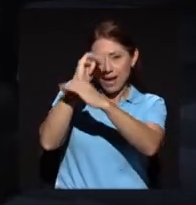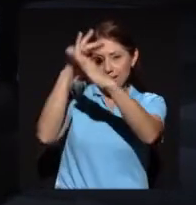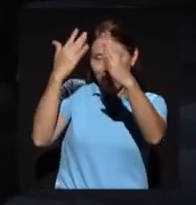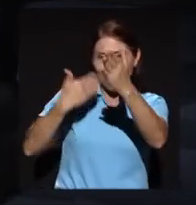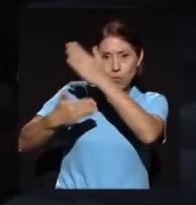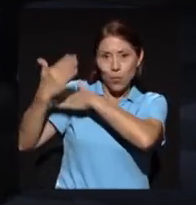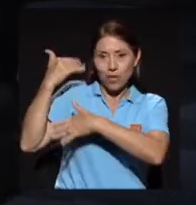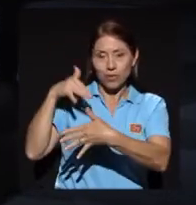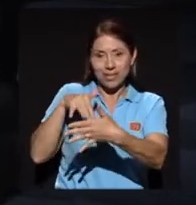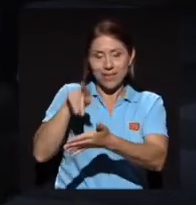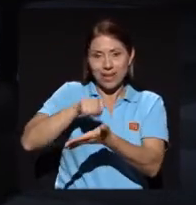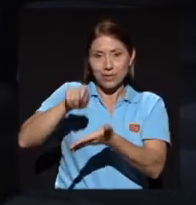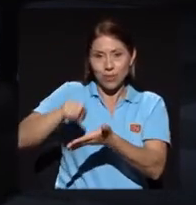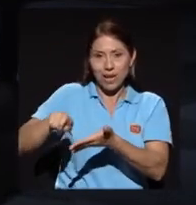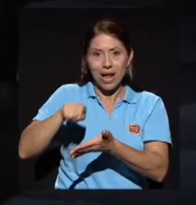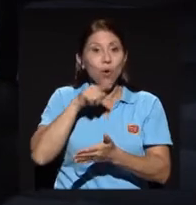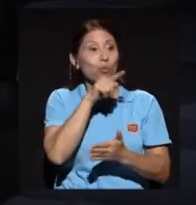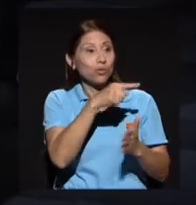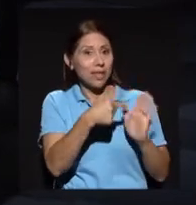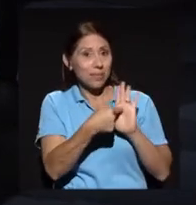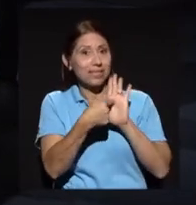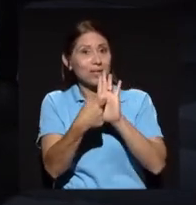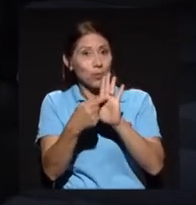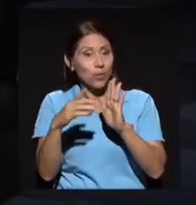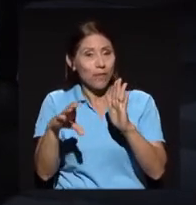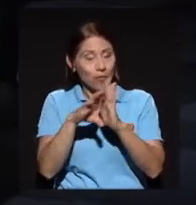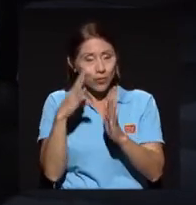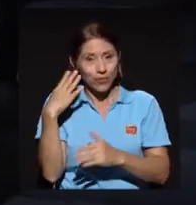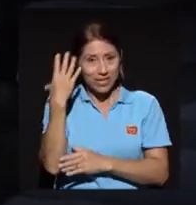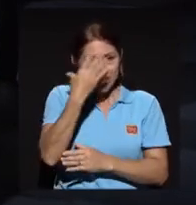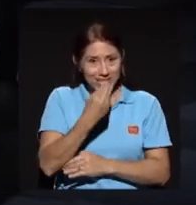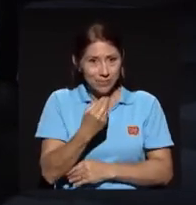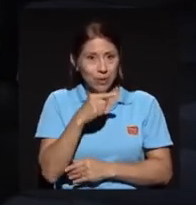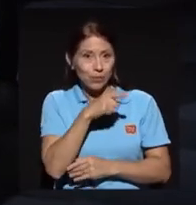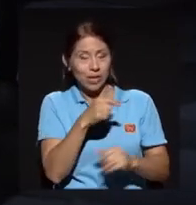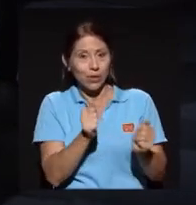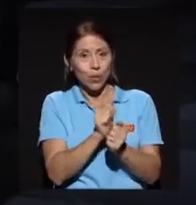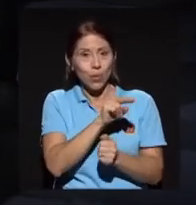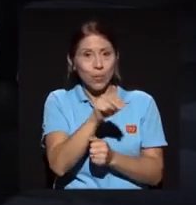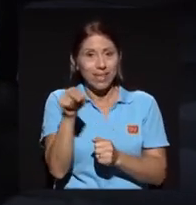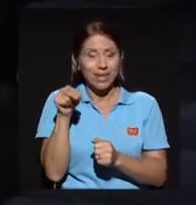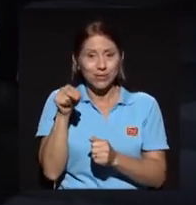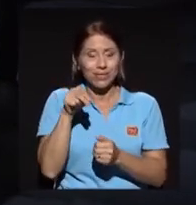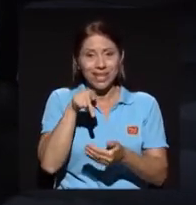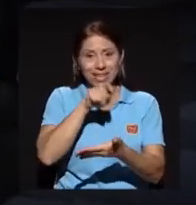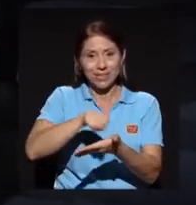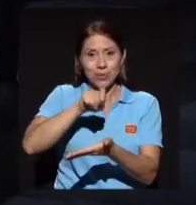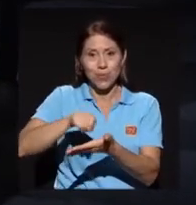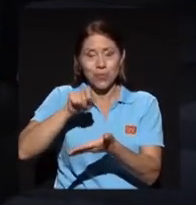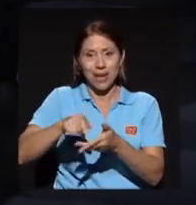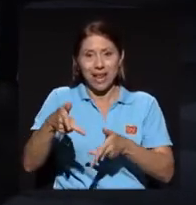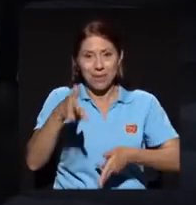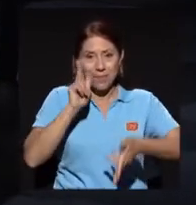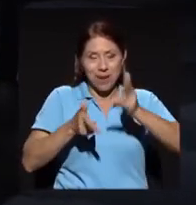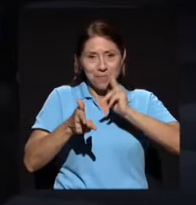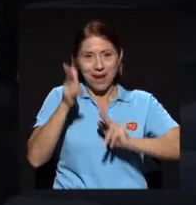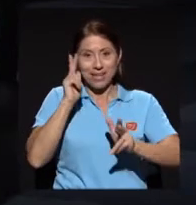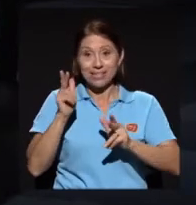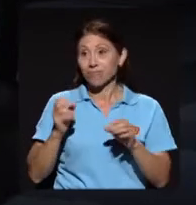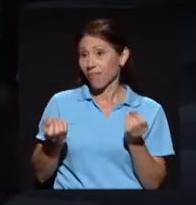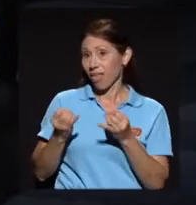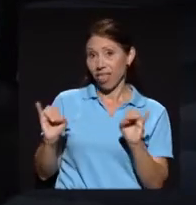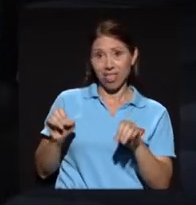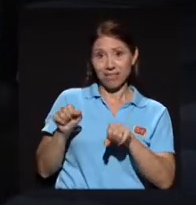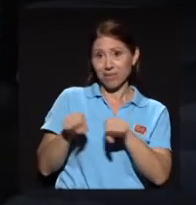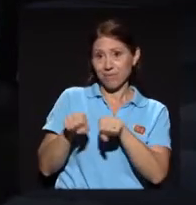usted me enseñó una foto bellísima de usted y sus compañeros, en la escuela en Palmares. Descalzos. Esa,